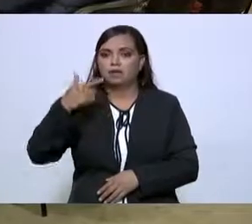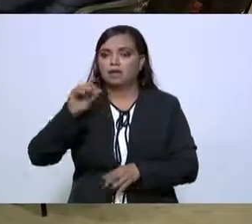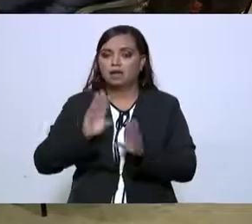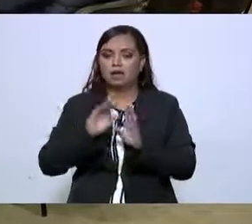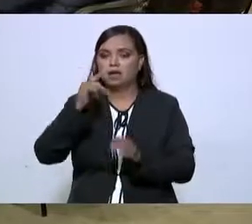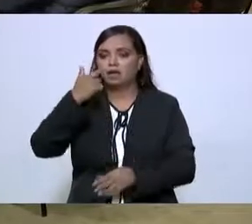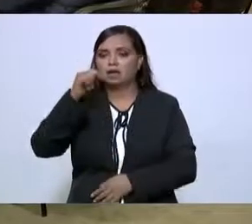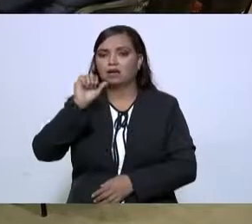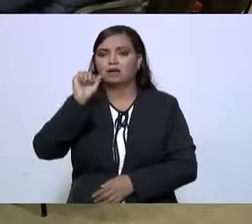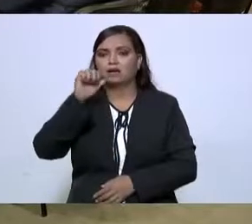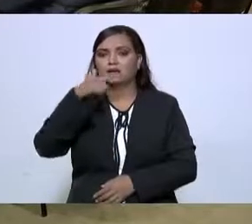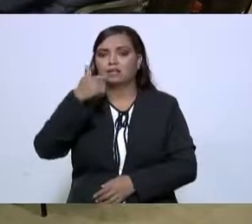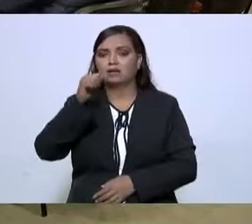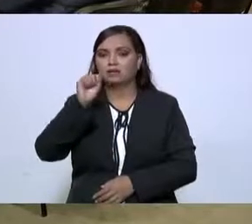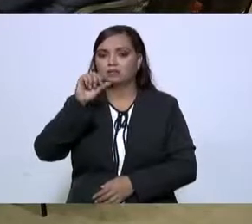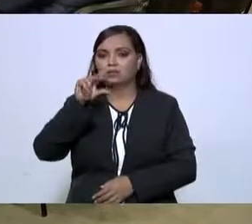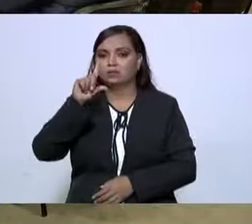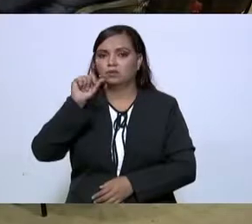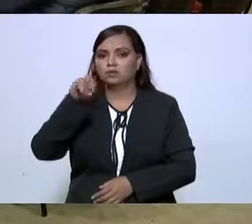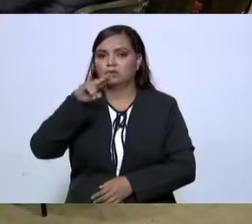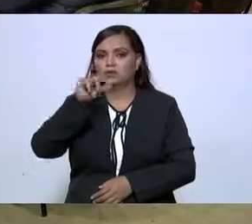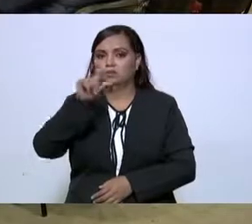la gente no tenía carro.